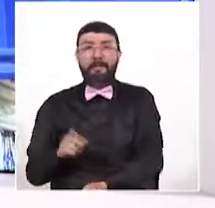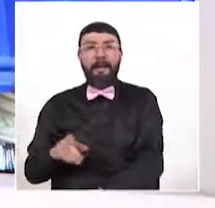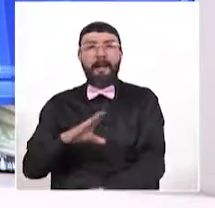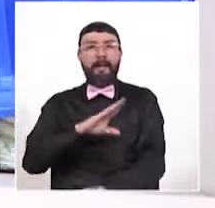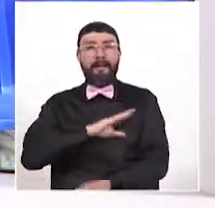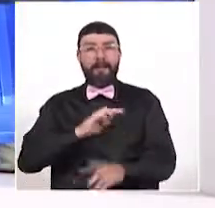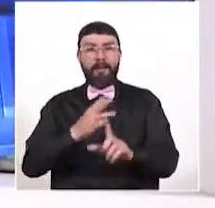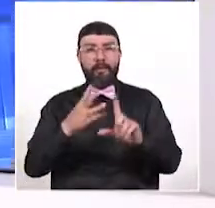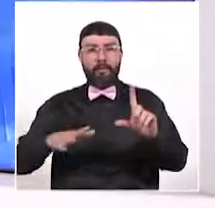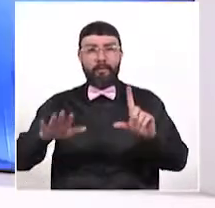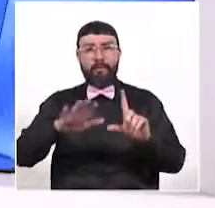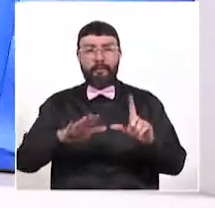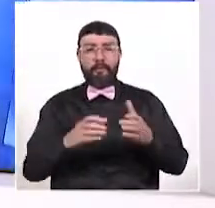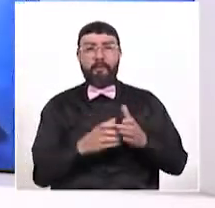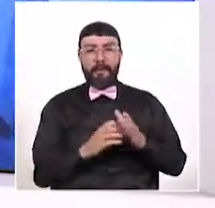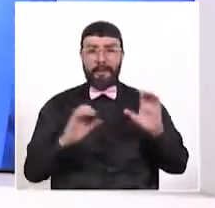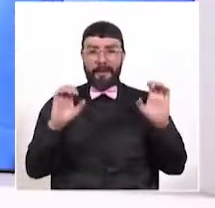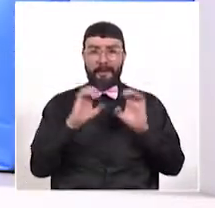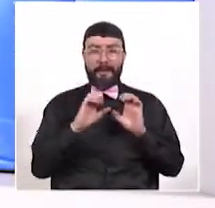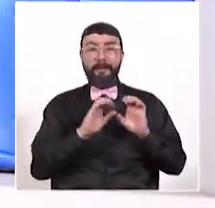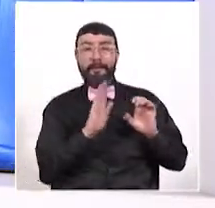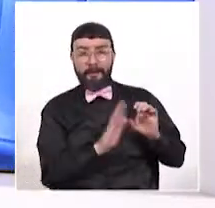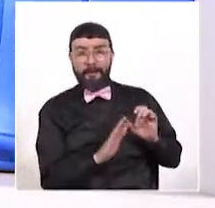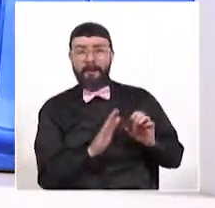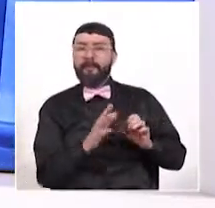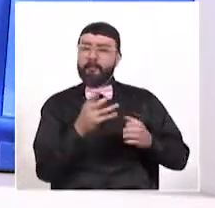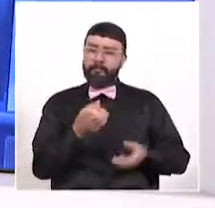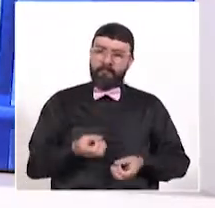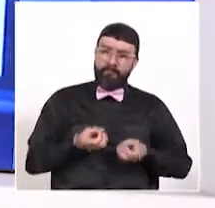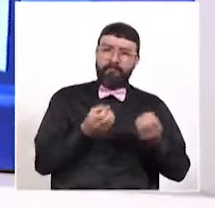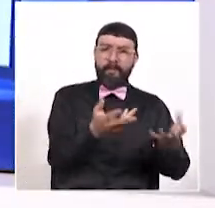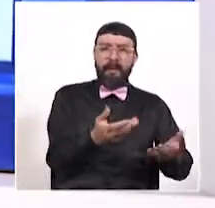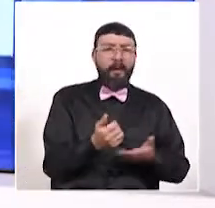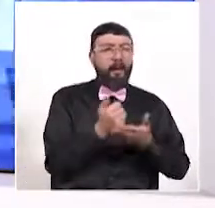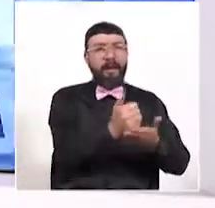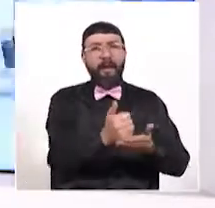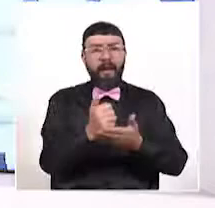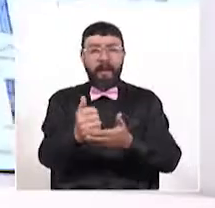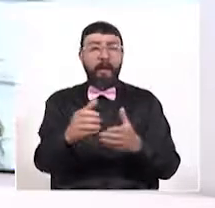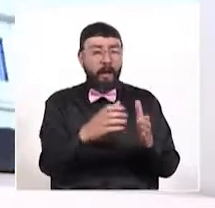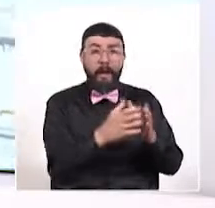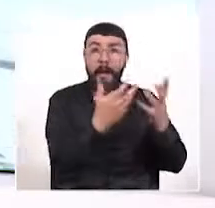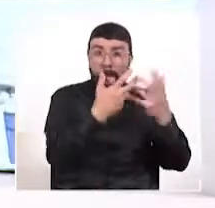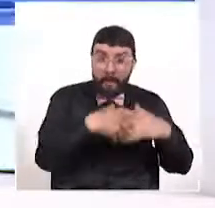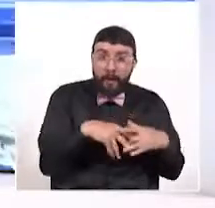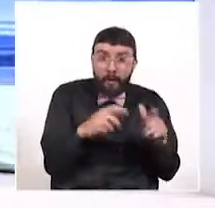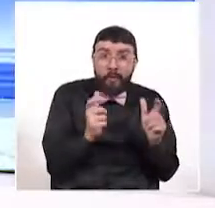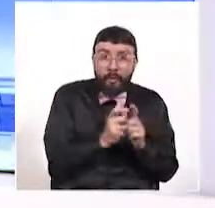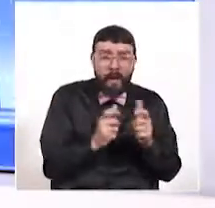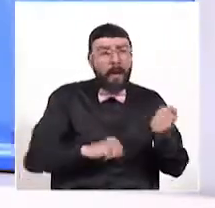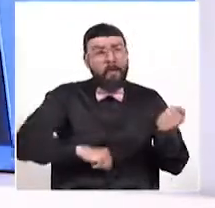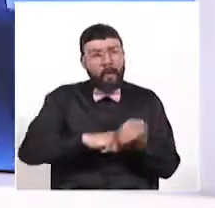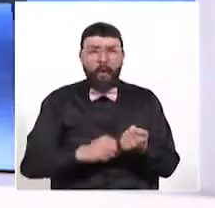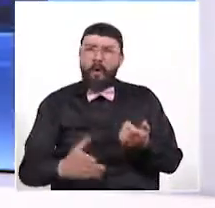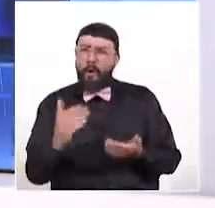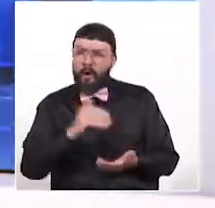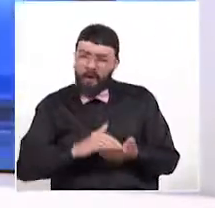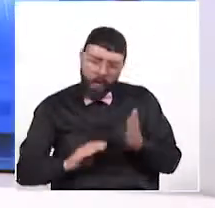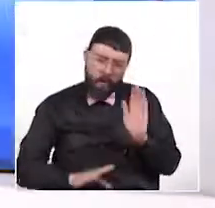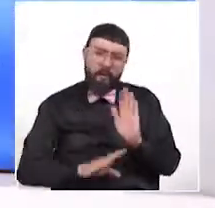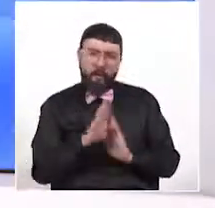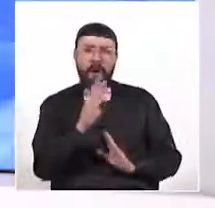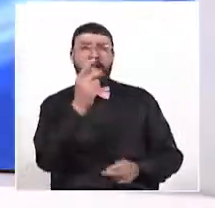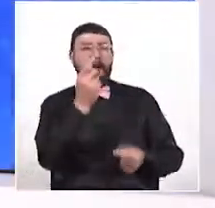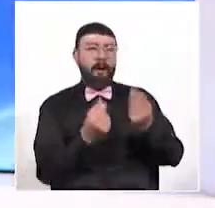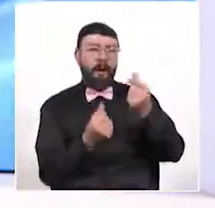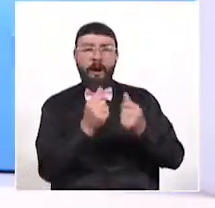Dos Quebradas y la Cámara de Comercio Municipal entregaron ayudas a diferentes microempresarios en apoyo a la reactivación económica.